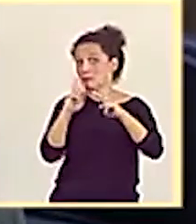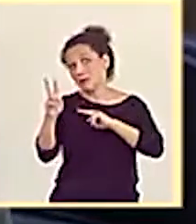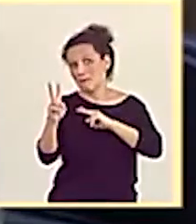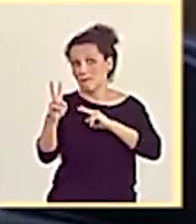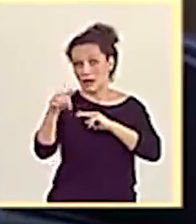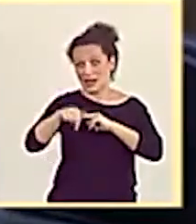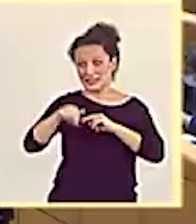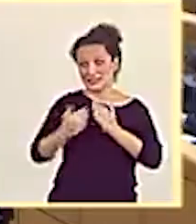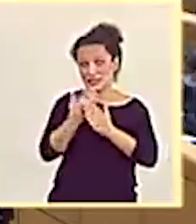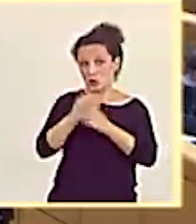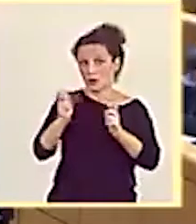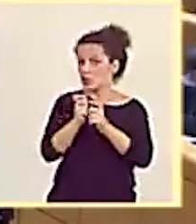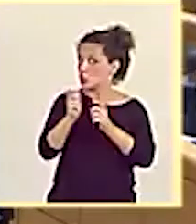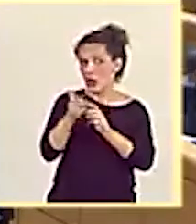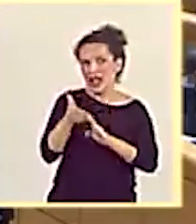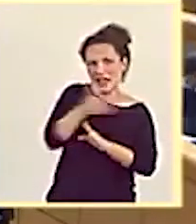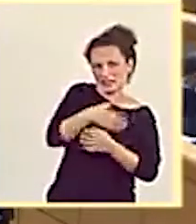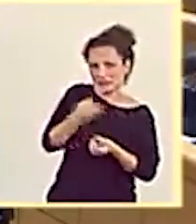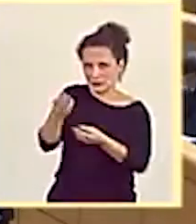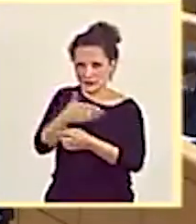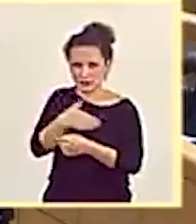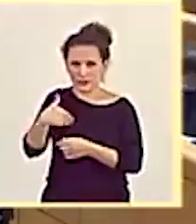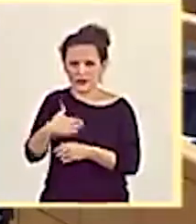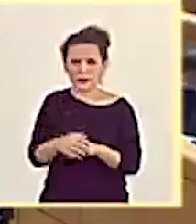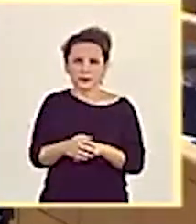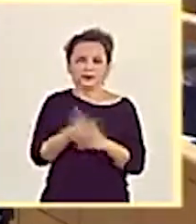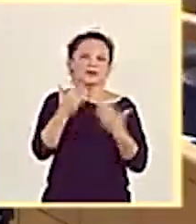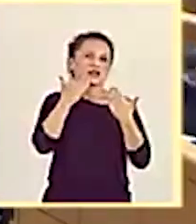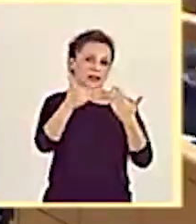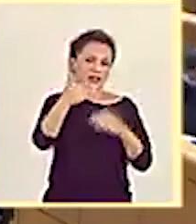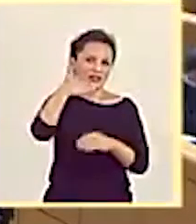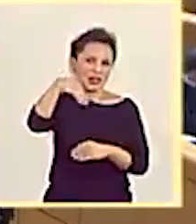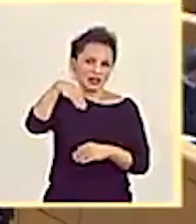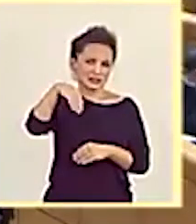periodo sesiones. Muchas gracias. Gracias, señora vicepresidenta.